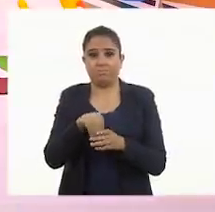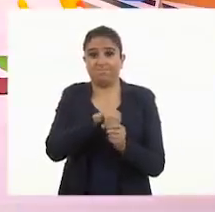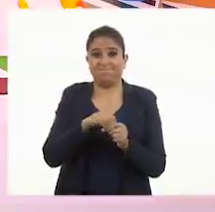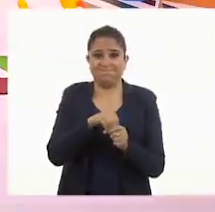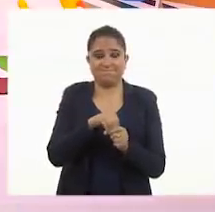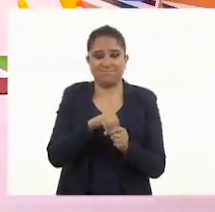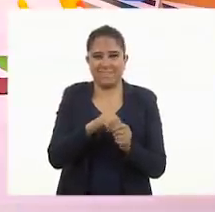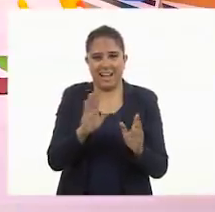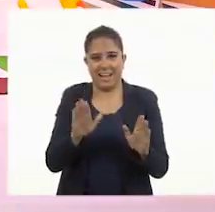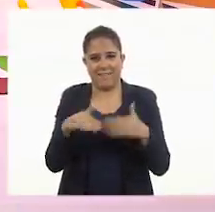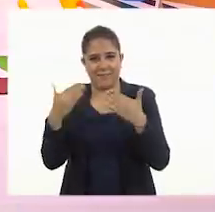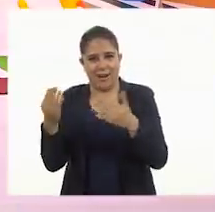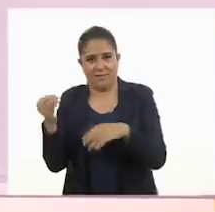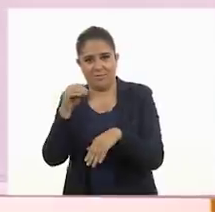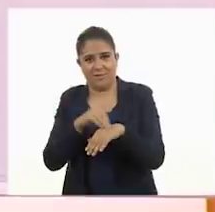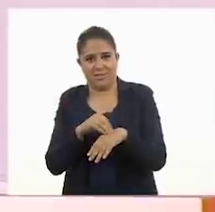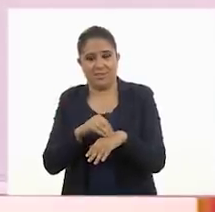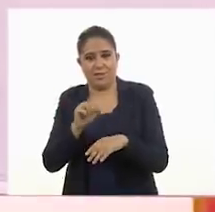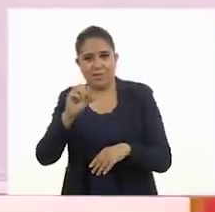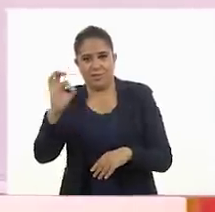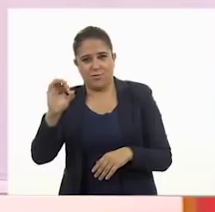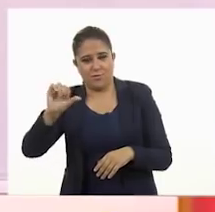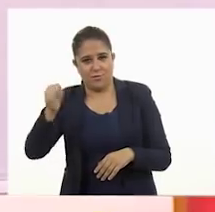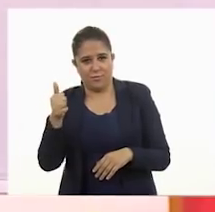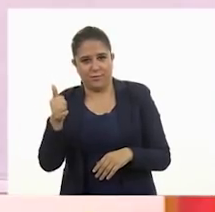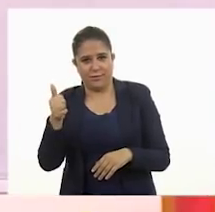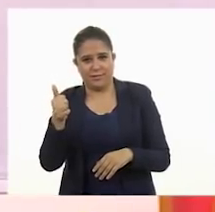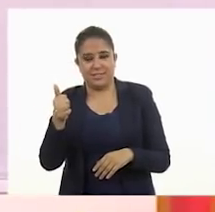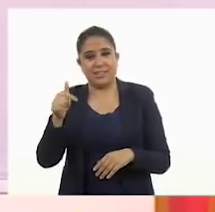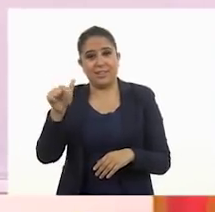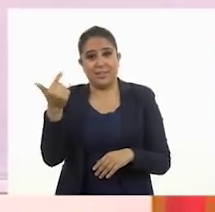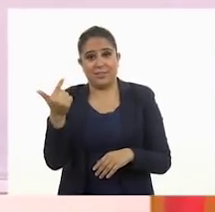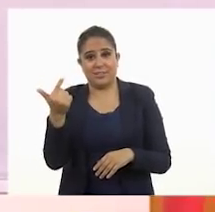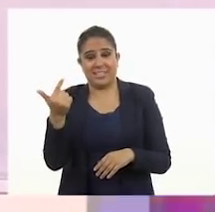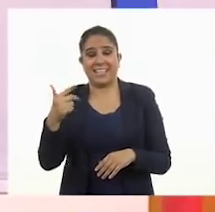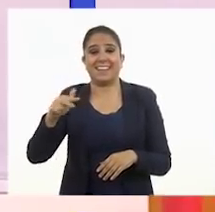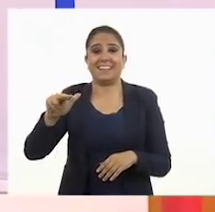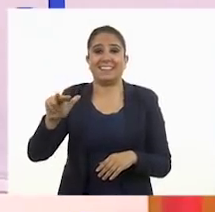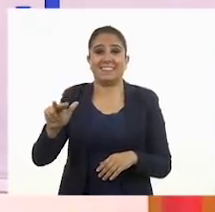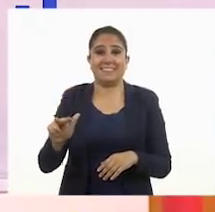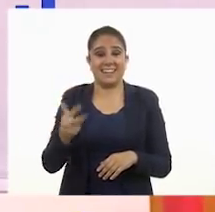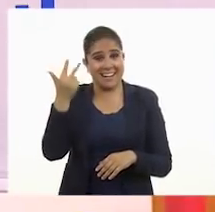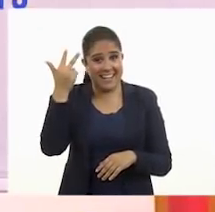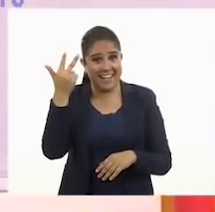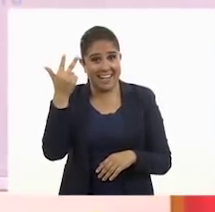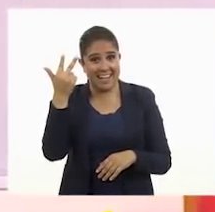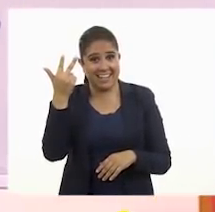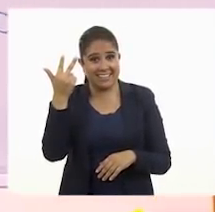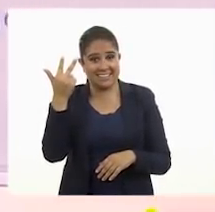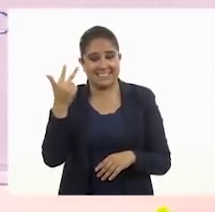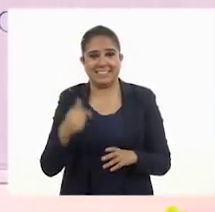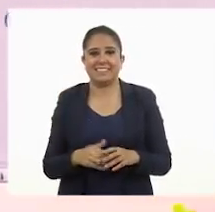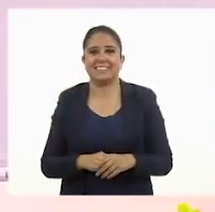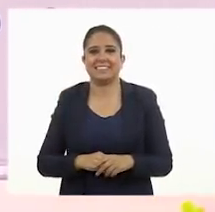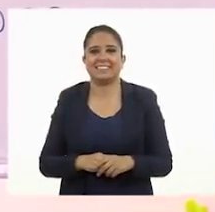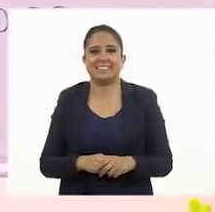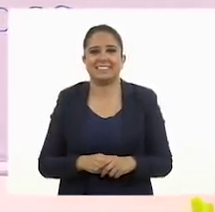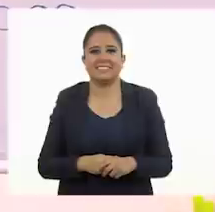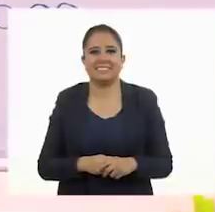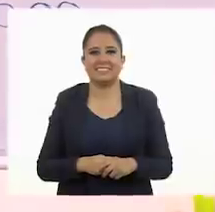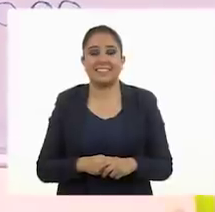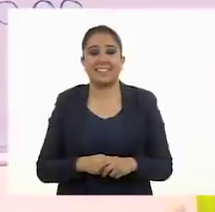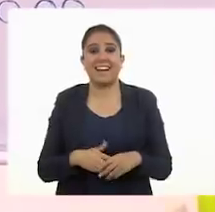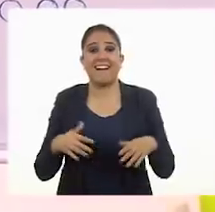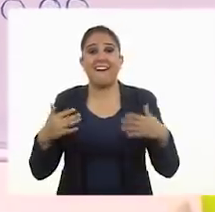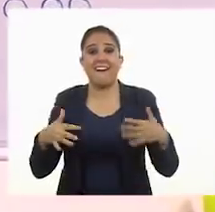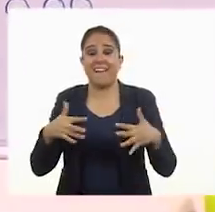once, doce y trece. ¡Ah!